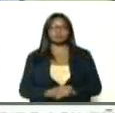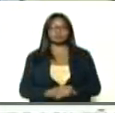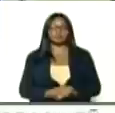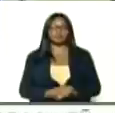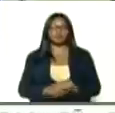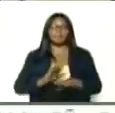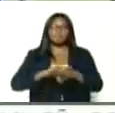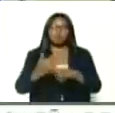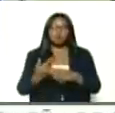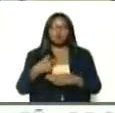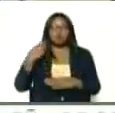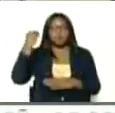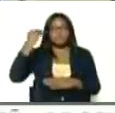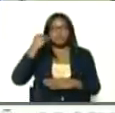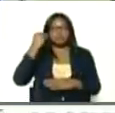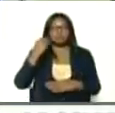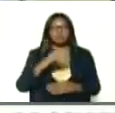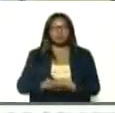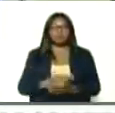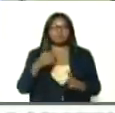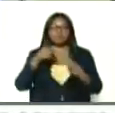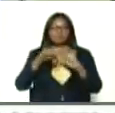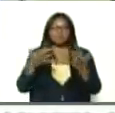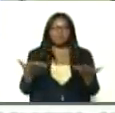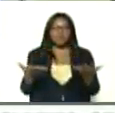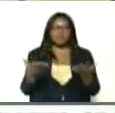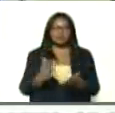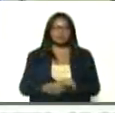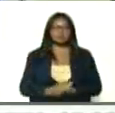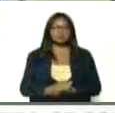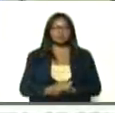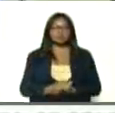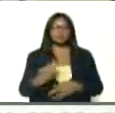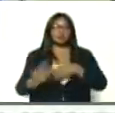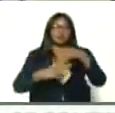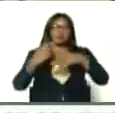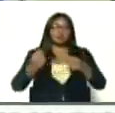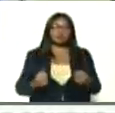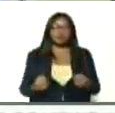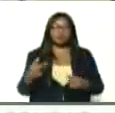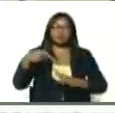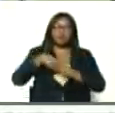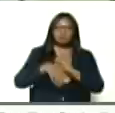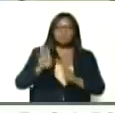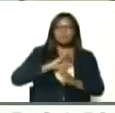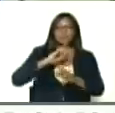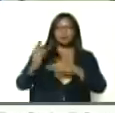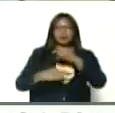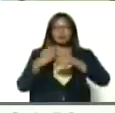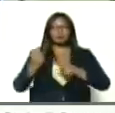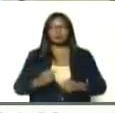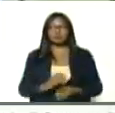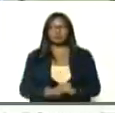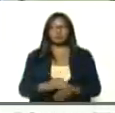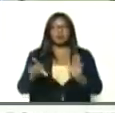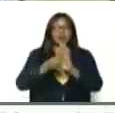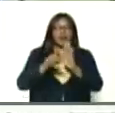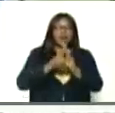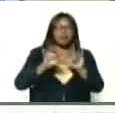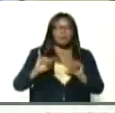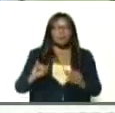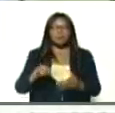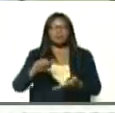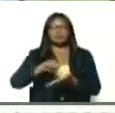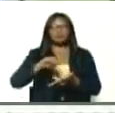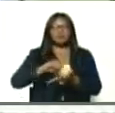porque creo, que va a ser, una revolución, dentro de la revolución, la ley orgánica, de